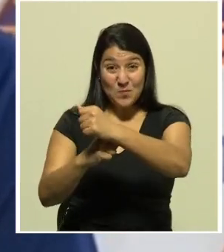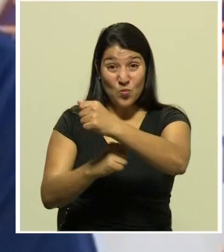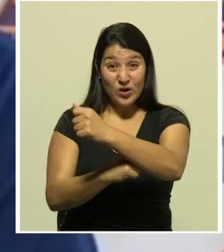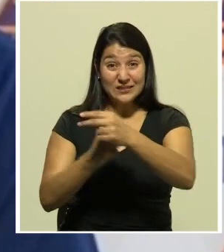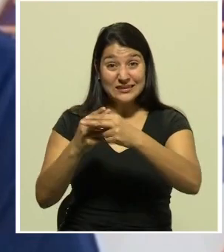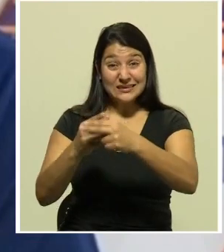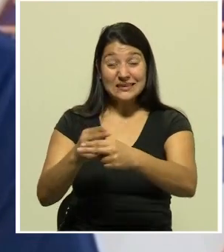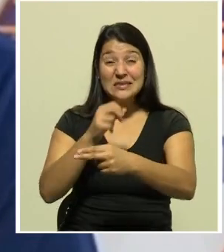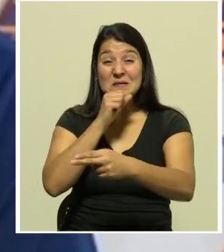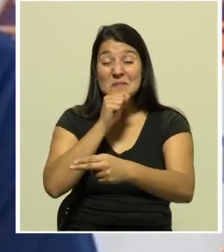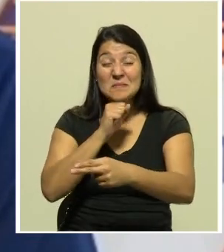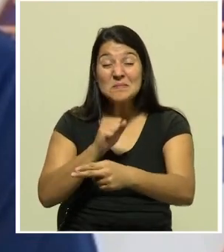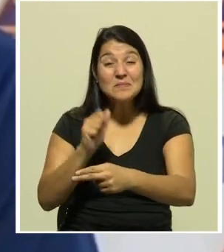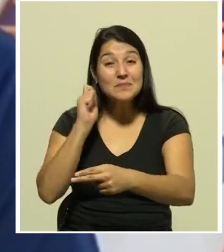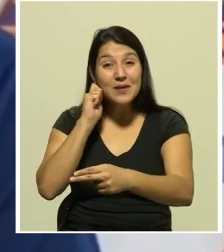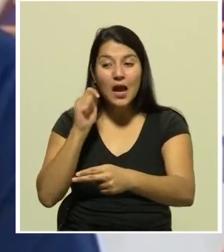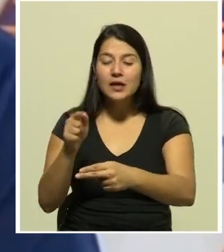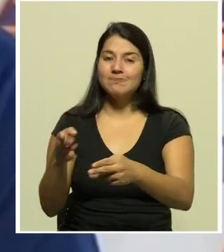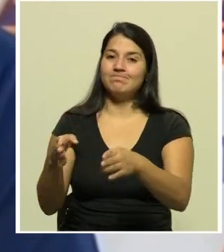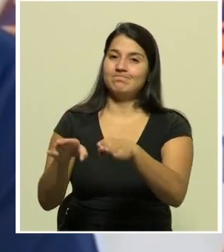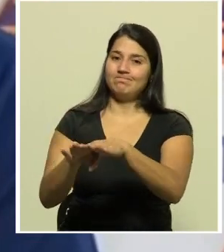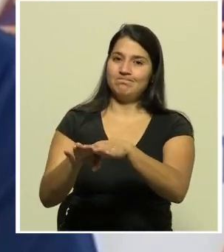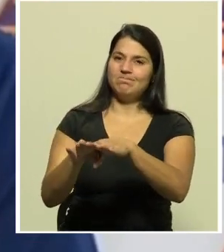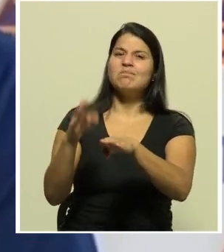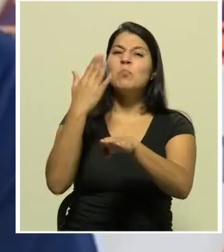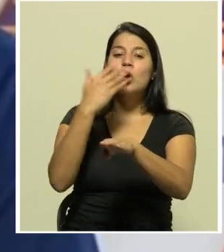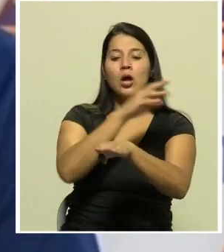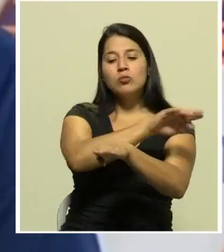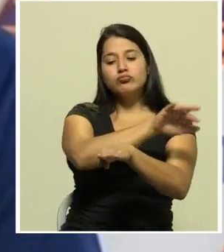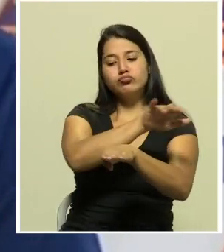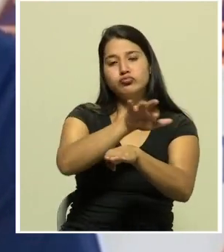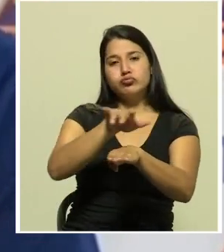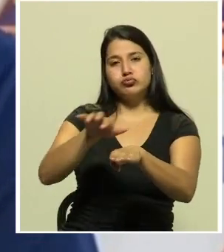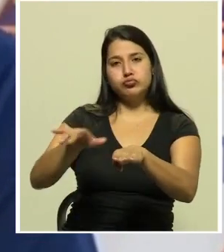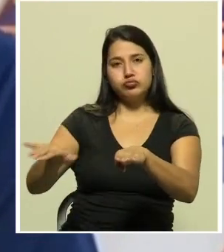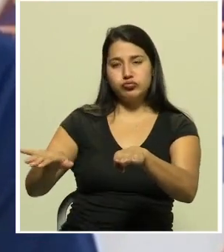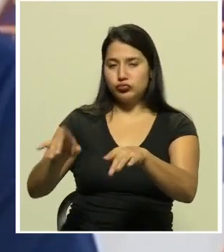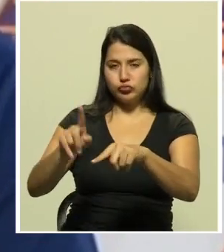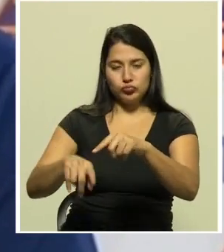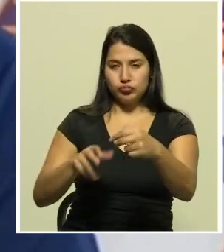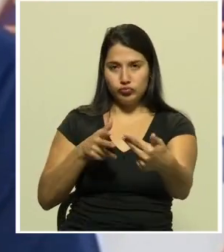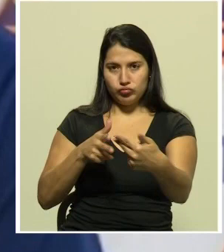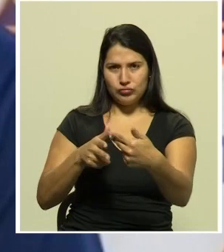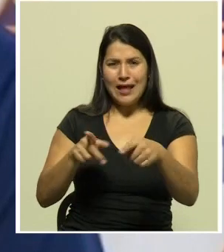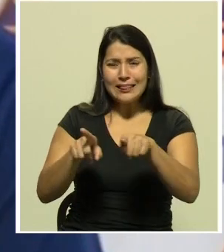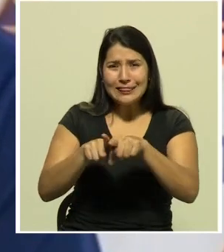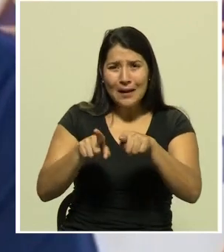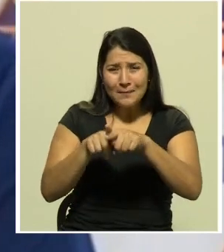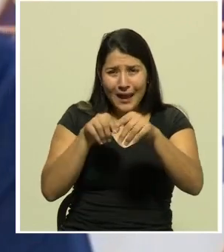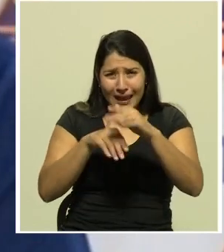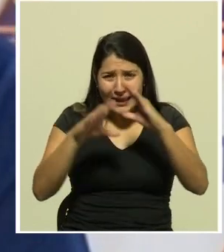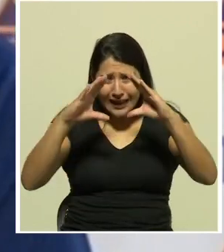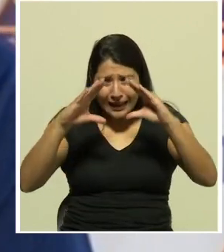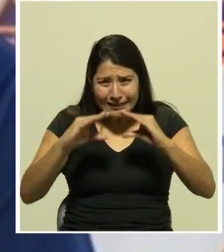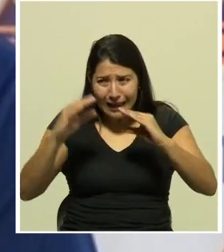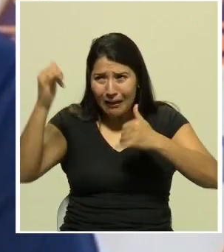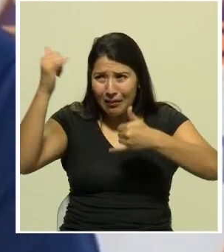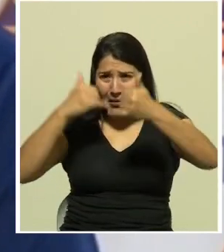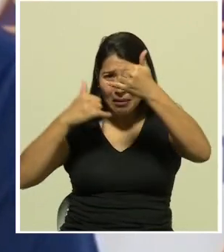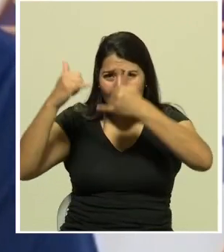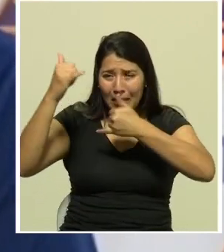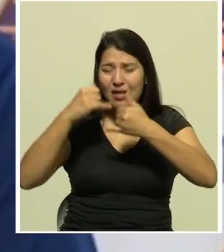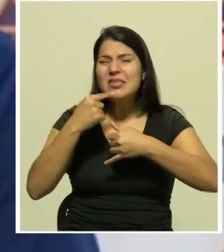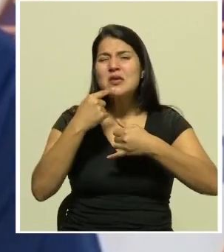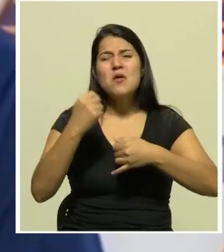durante buena parte del día por otro lado también al inicio de la tarde se reportaron fuertes lluvias con viento